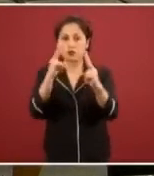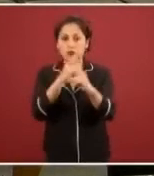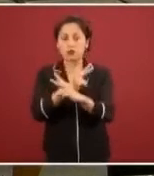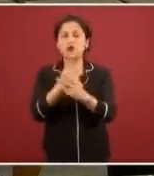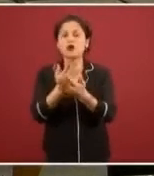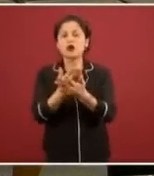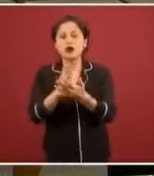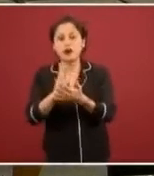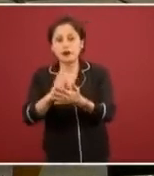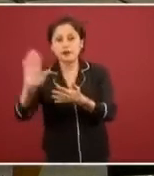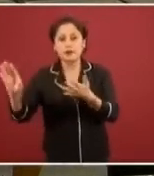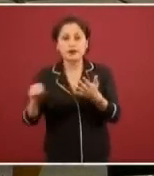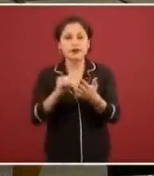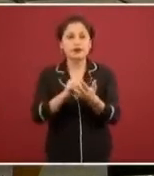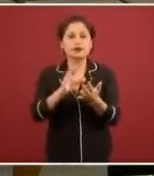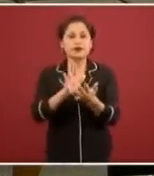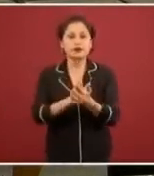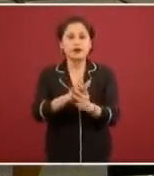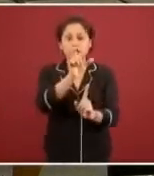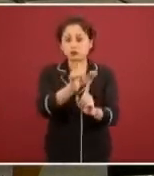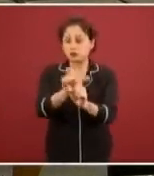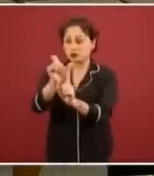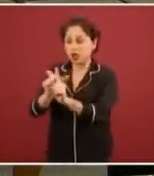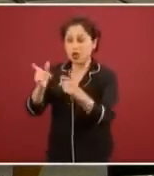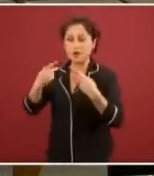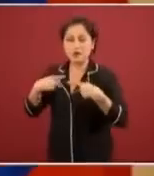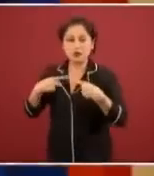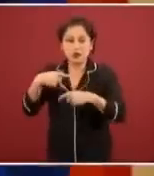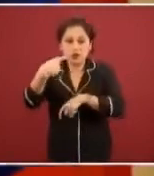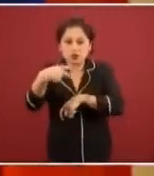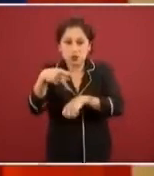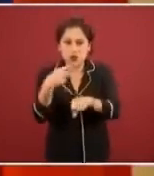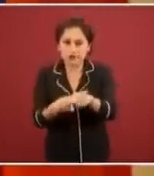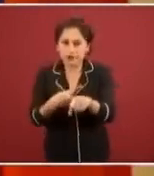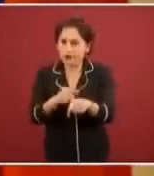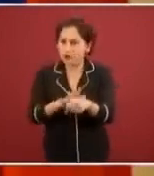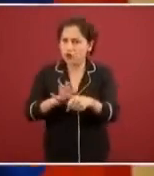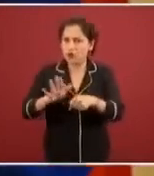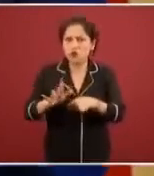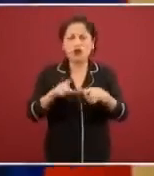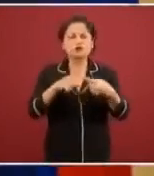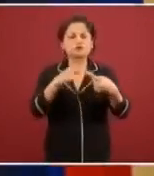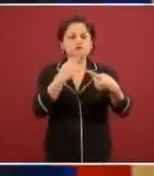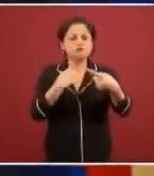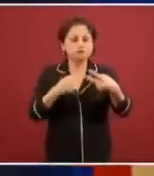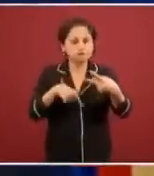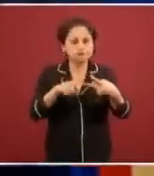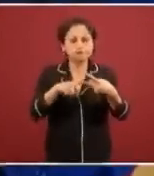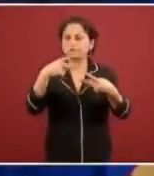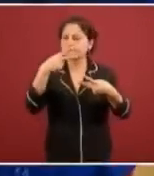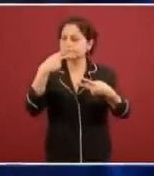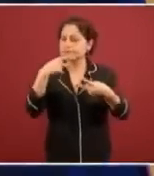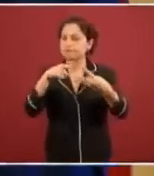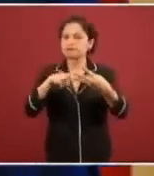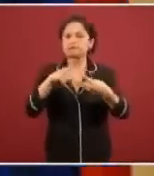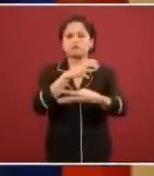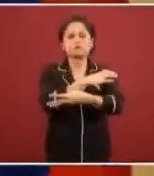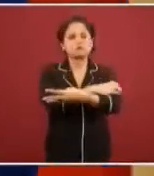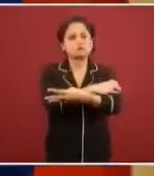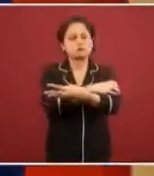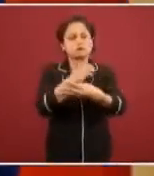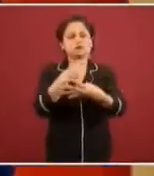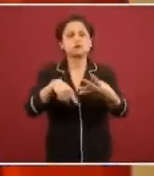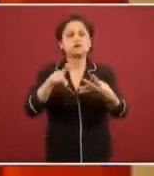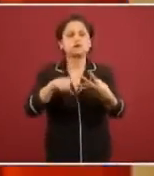clínicas de estas personas, si tienen diabetes, si tienen hipertensión, si fuman, si tienen enfermedad pulmonar